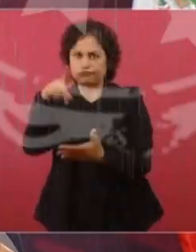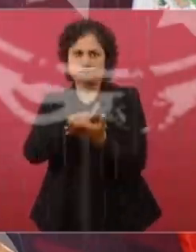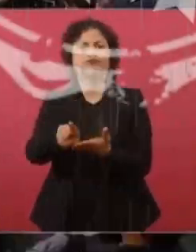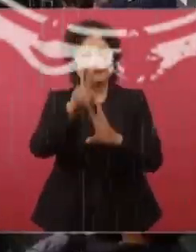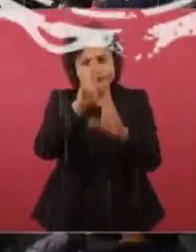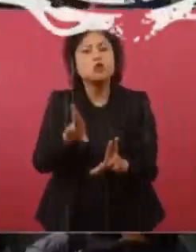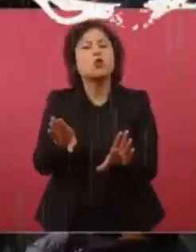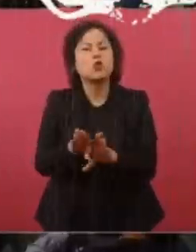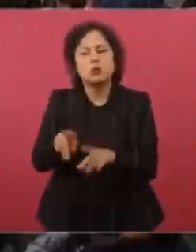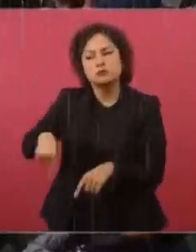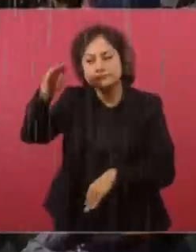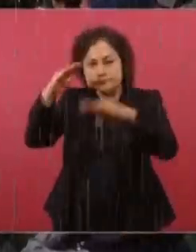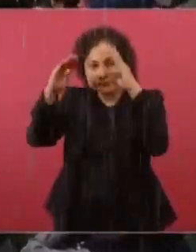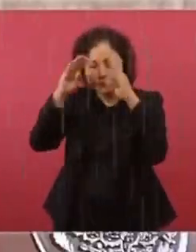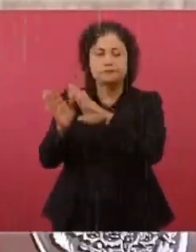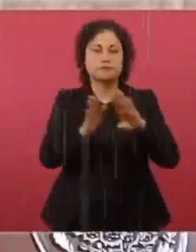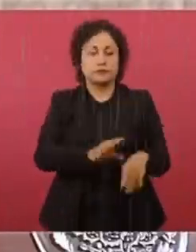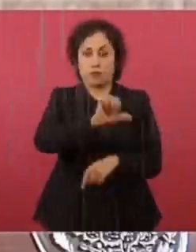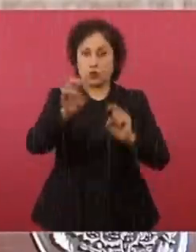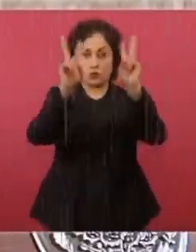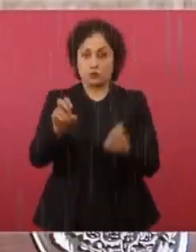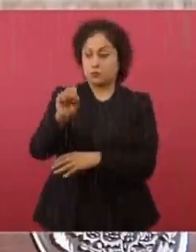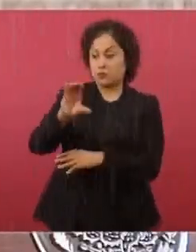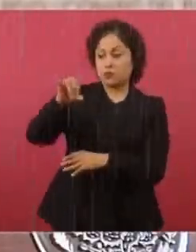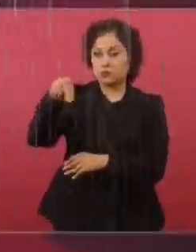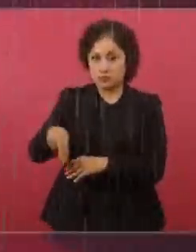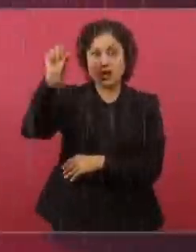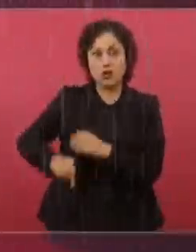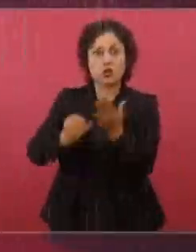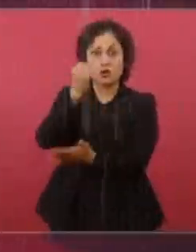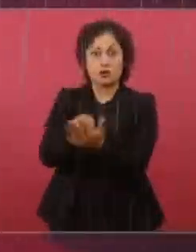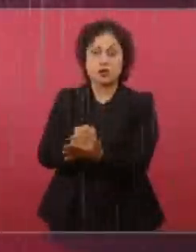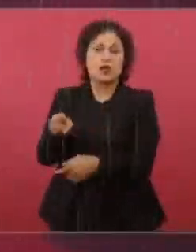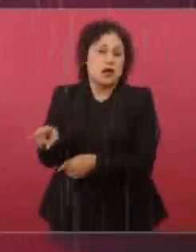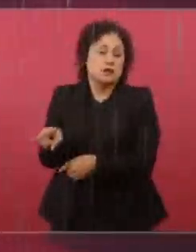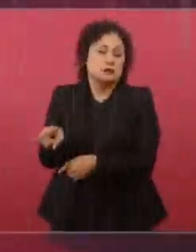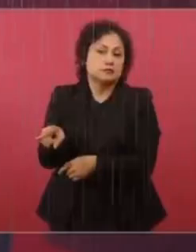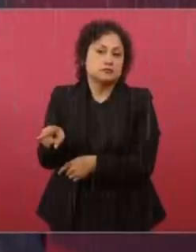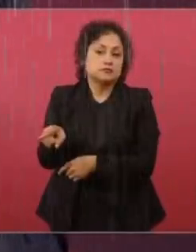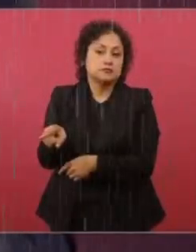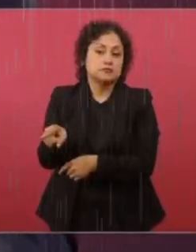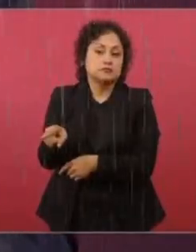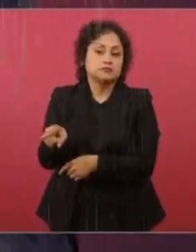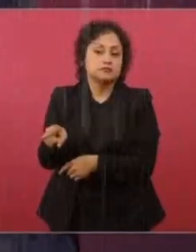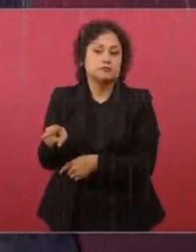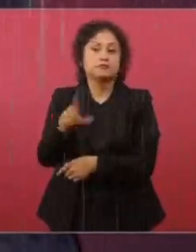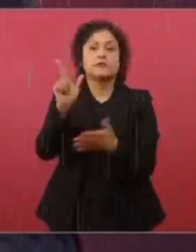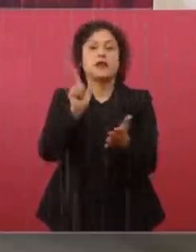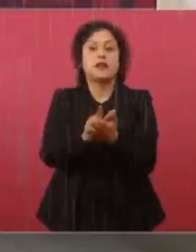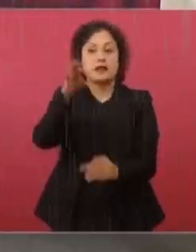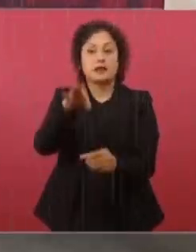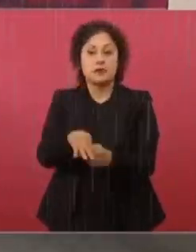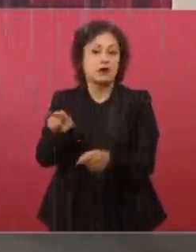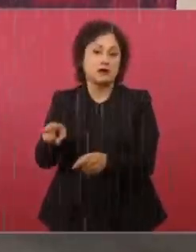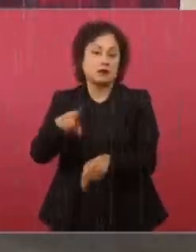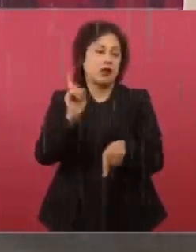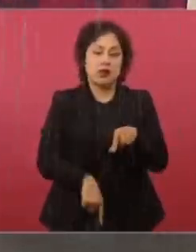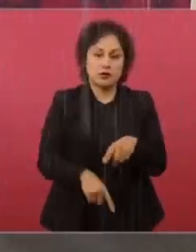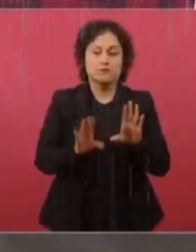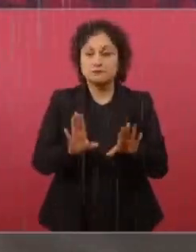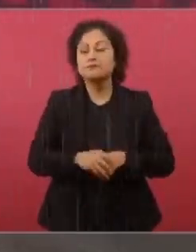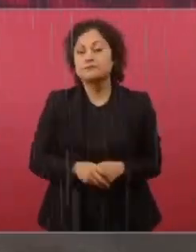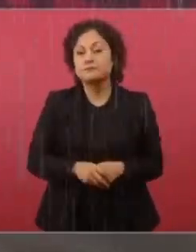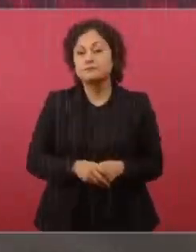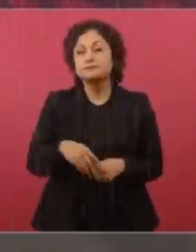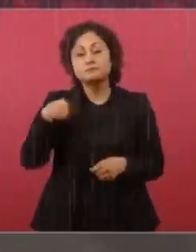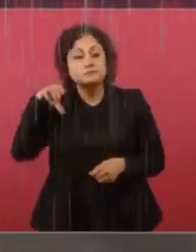Acerca de lo que va a resolver la Corte hoy, de que va a desechar lo de la ley electoral, me estaban diciendo